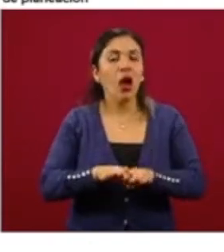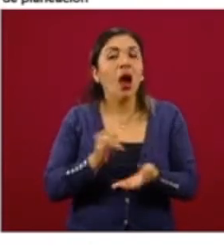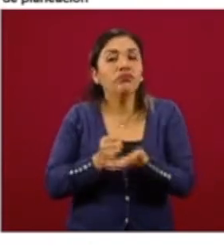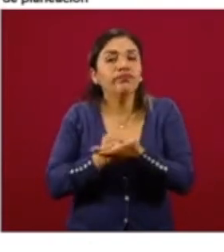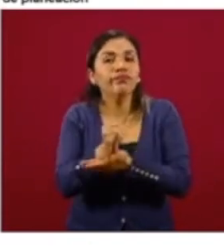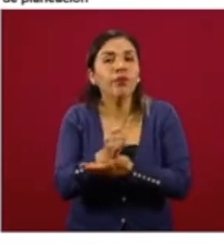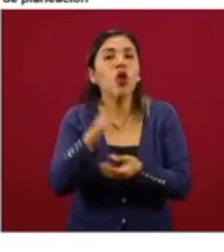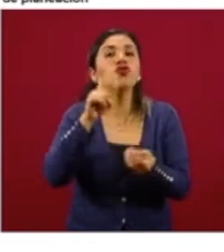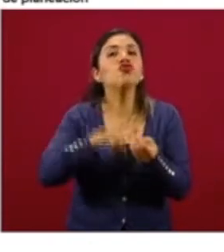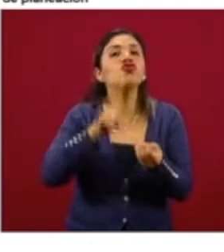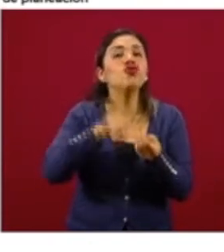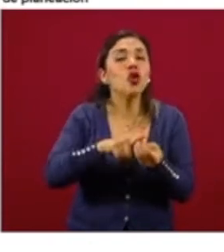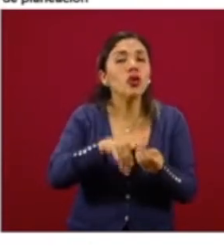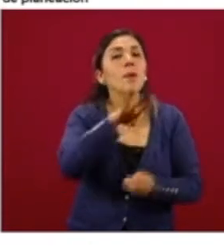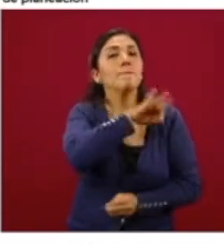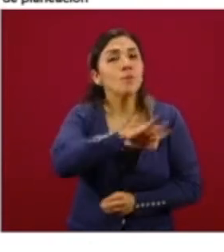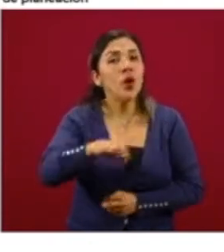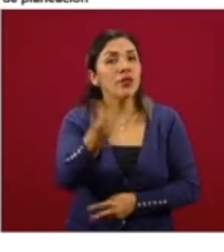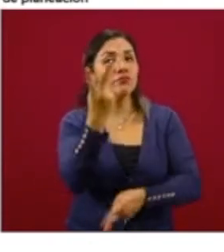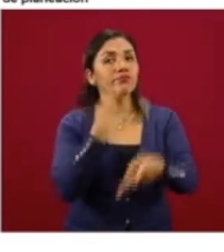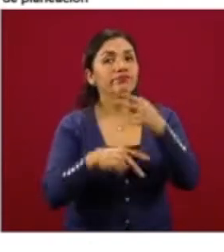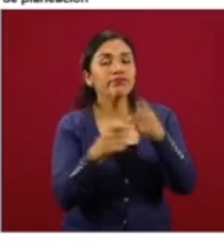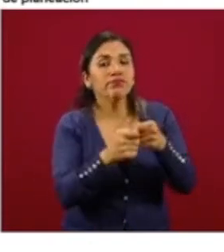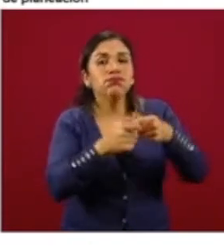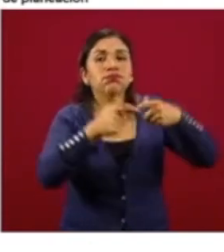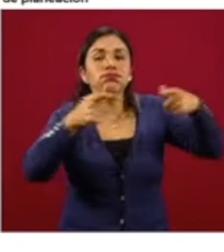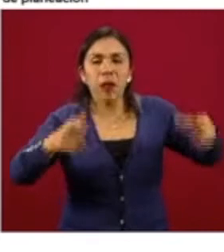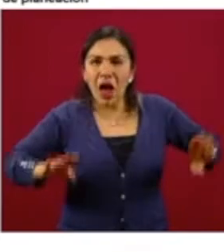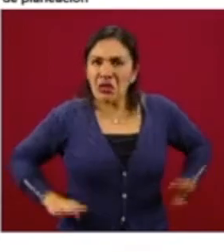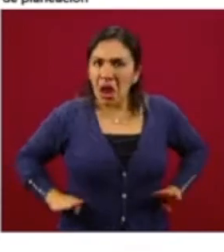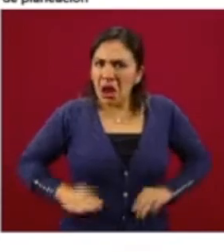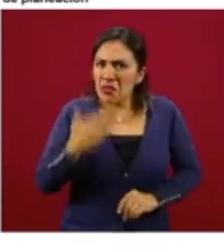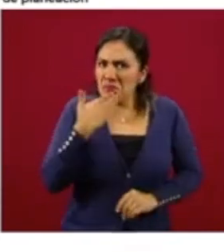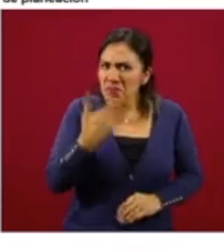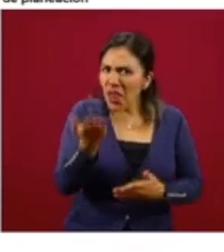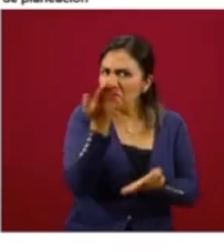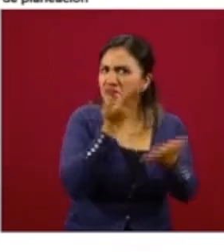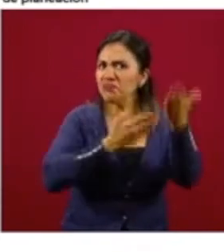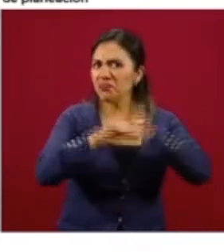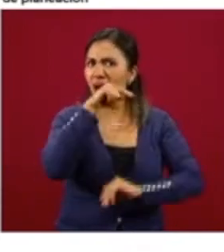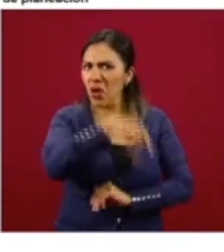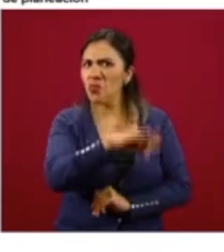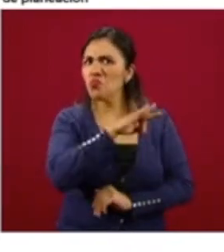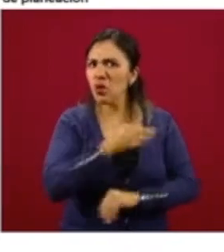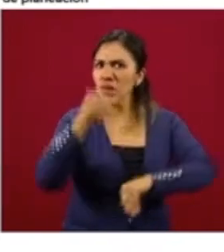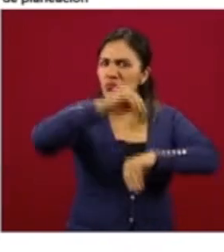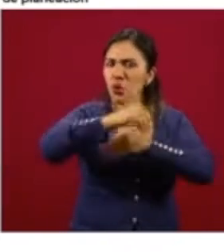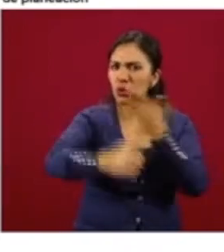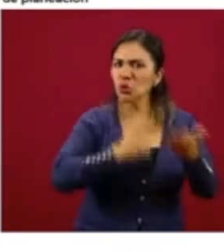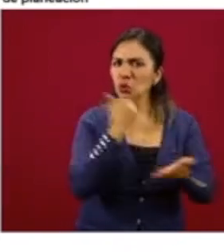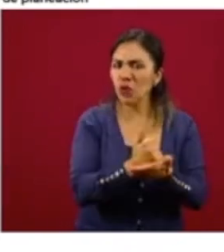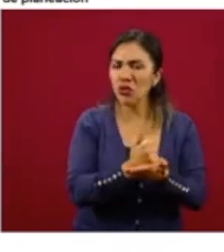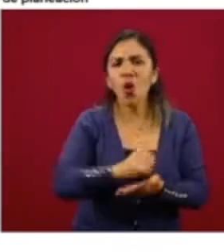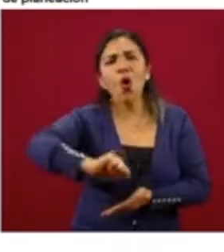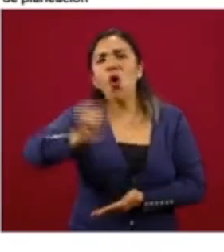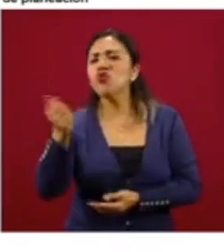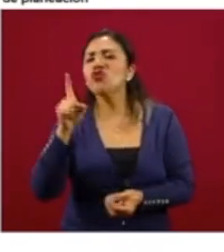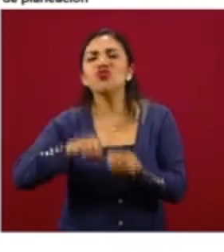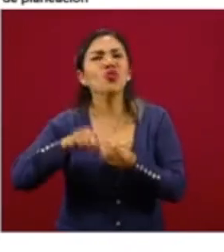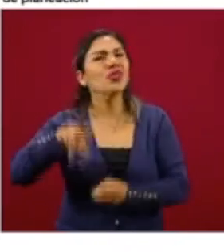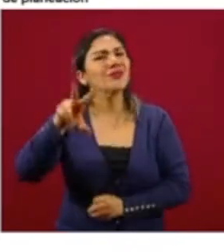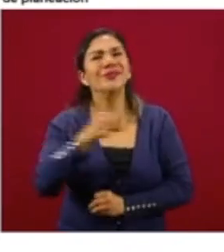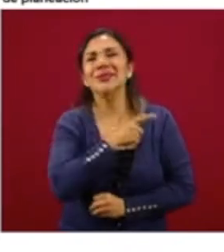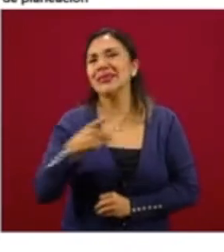dónde sí puede crecer, porque hay condiciones de crecimiento donde sí se puede urbanizar y dónde no se debe de